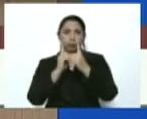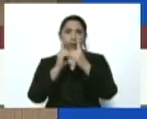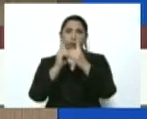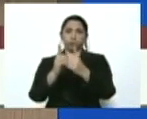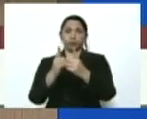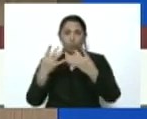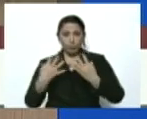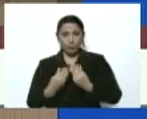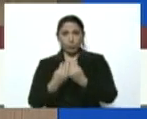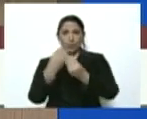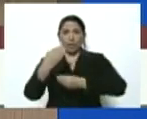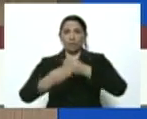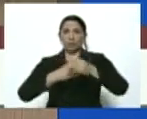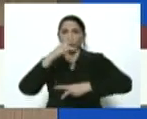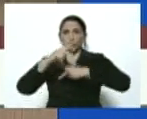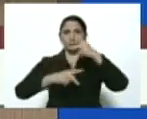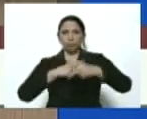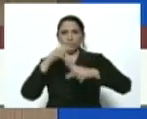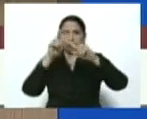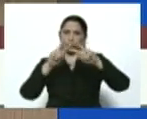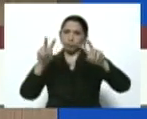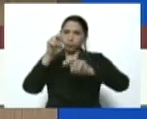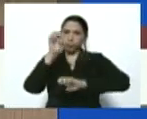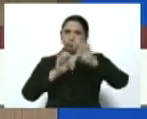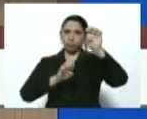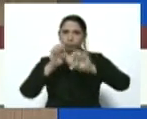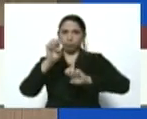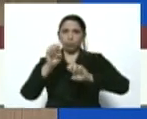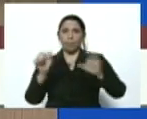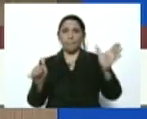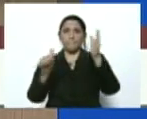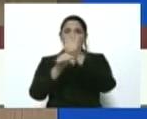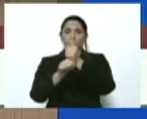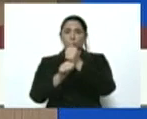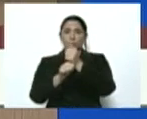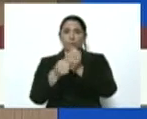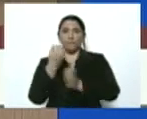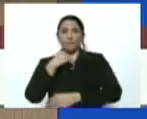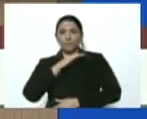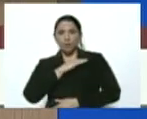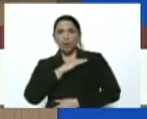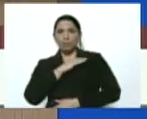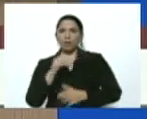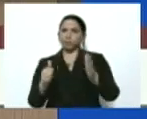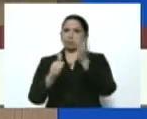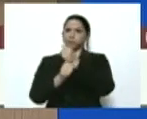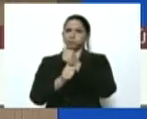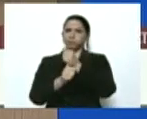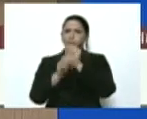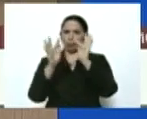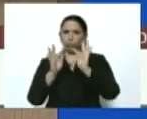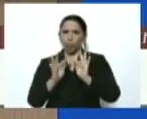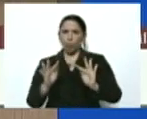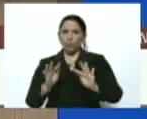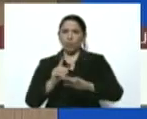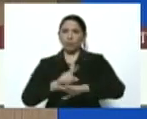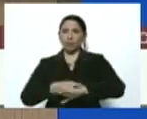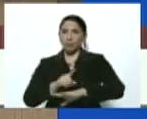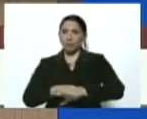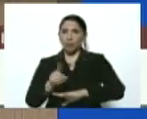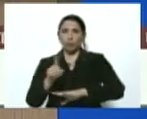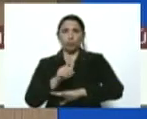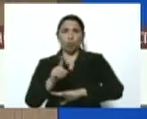haciendo procesos de despistaje. Para agarrar la enfermedad, detectarla de forma temprana, no evitar un